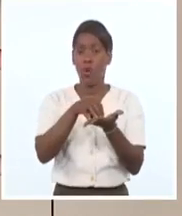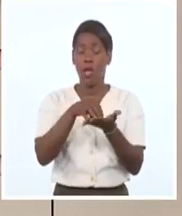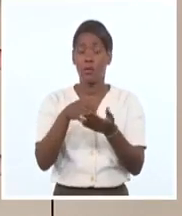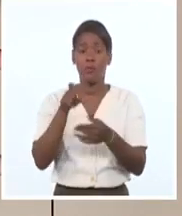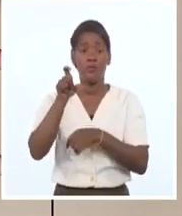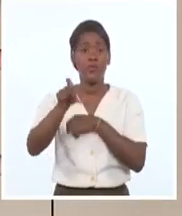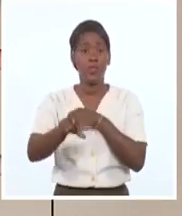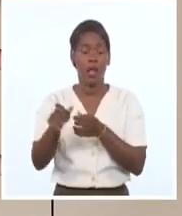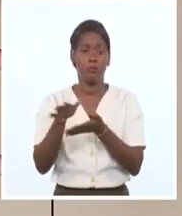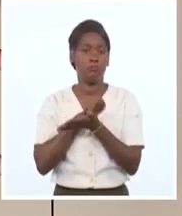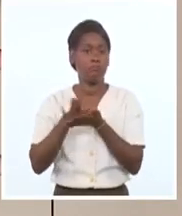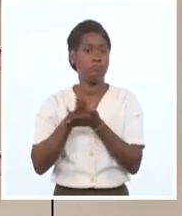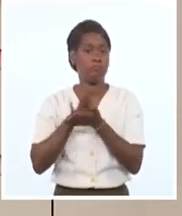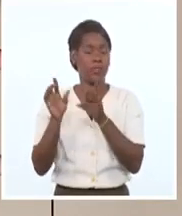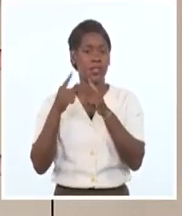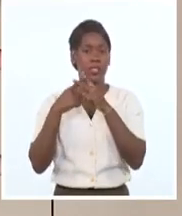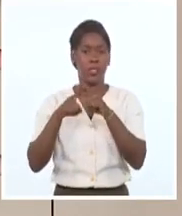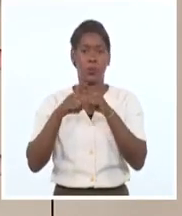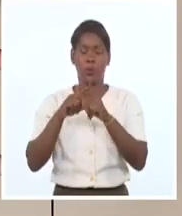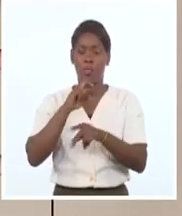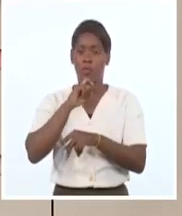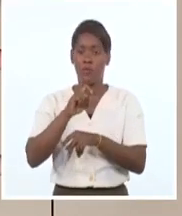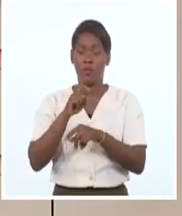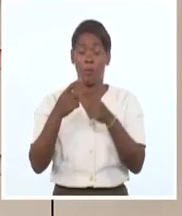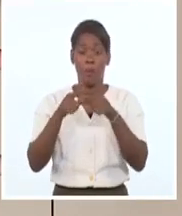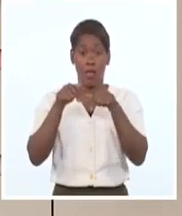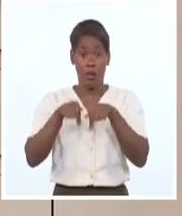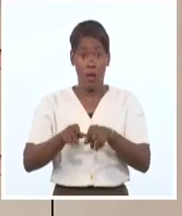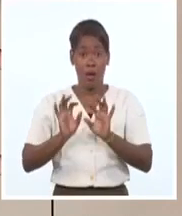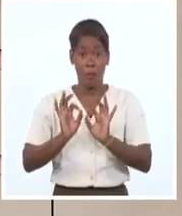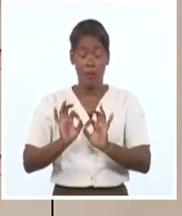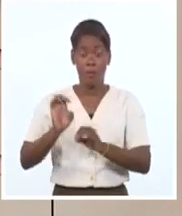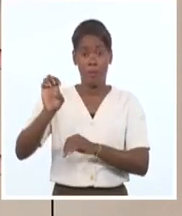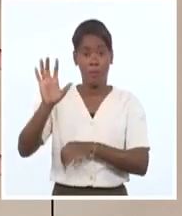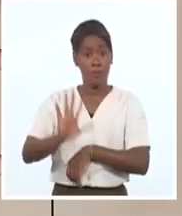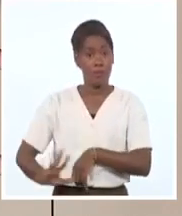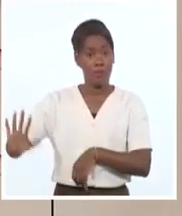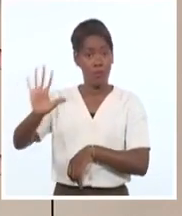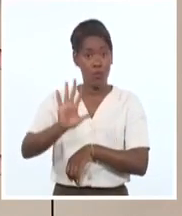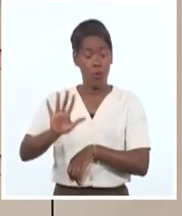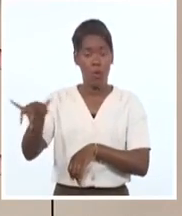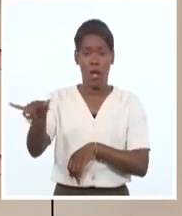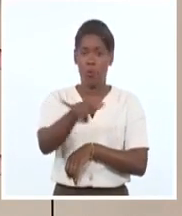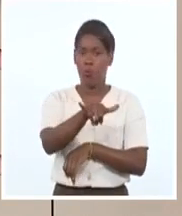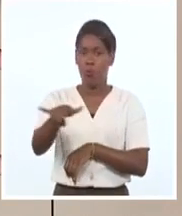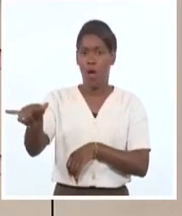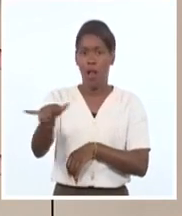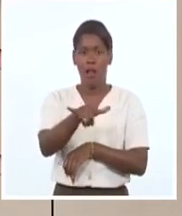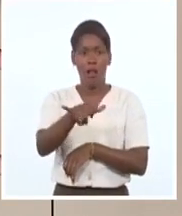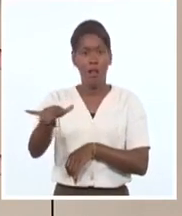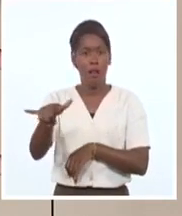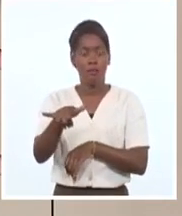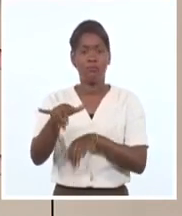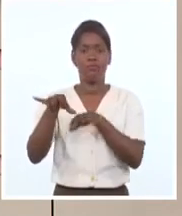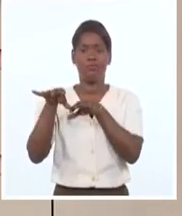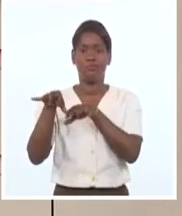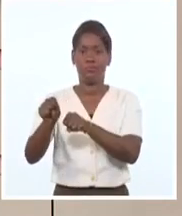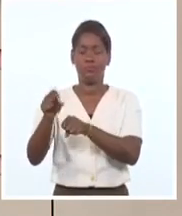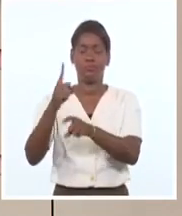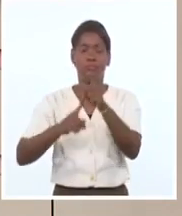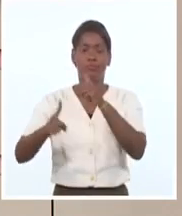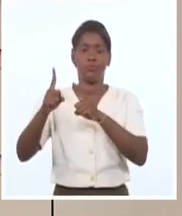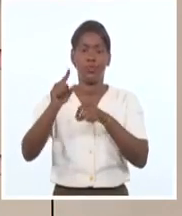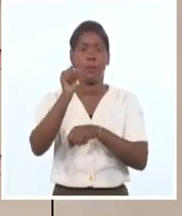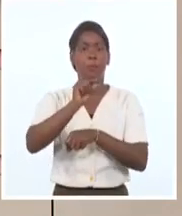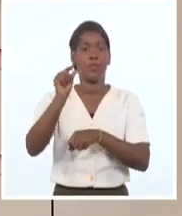Pero los papeles de Pandora confirman que las operaciones de blanqueo de dinero y capitales en los llamados paraísos fiscales